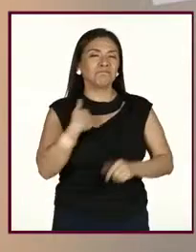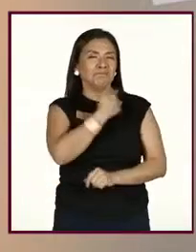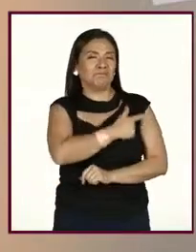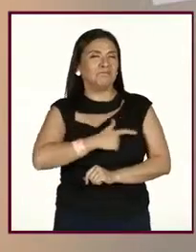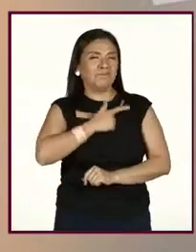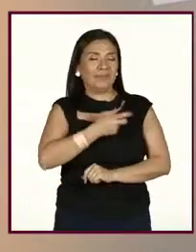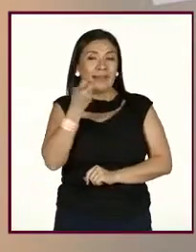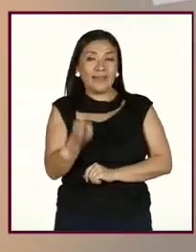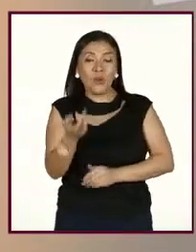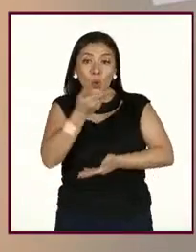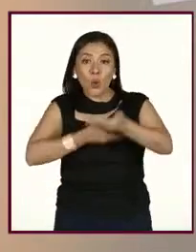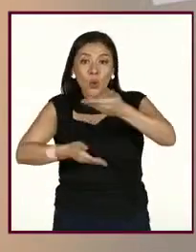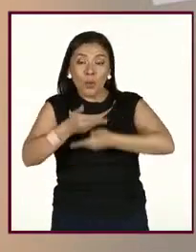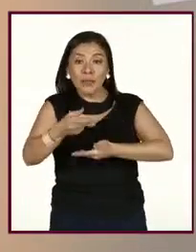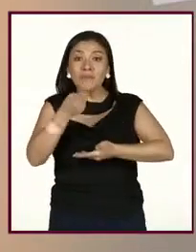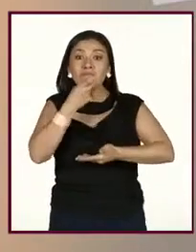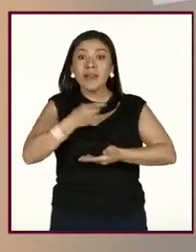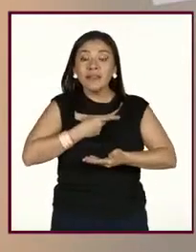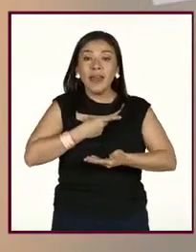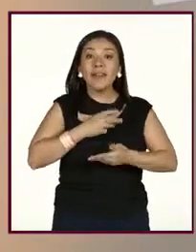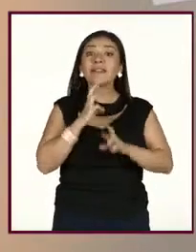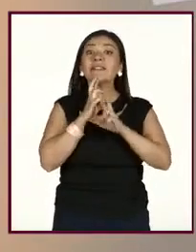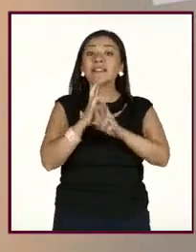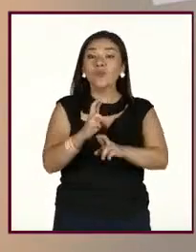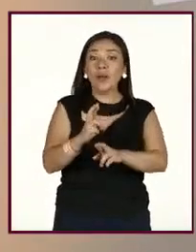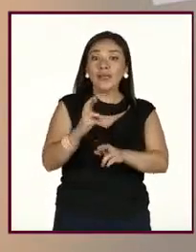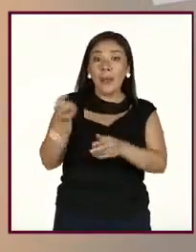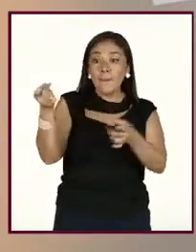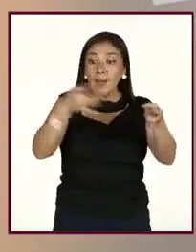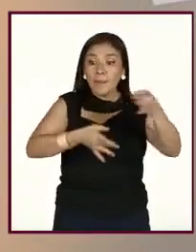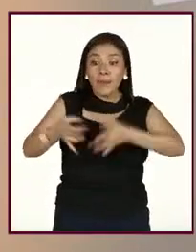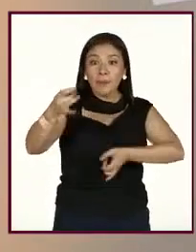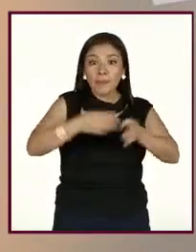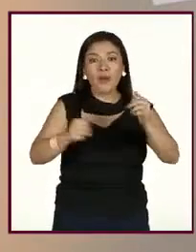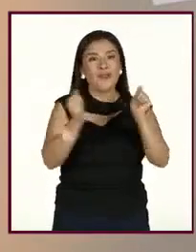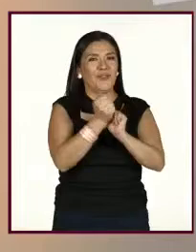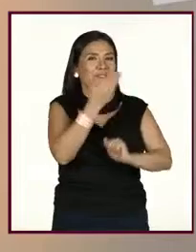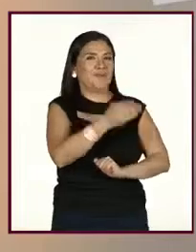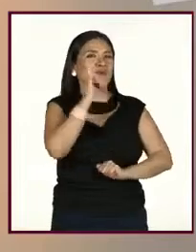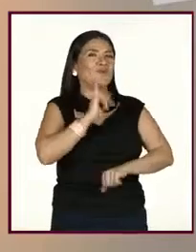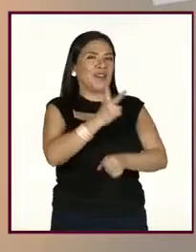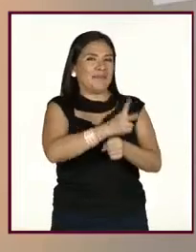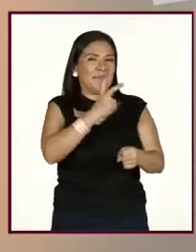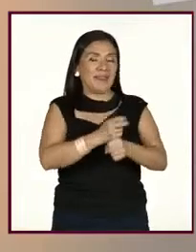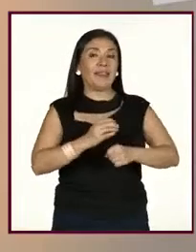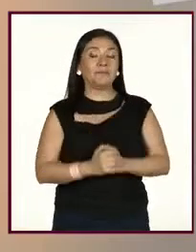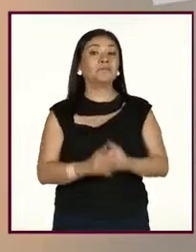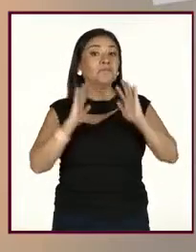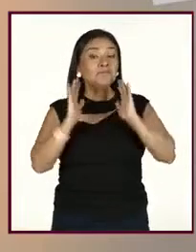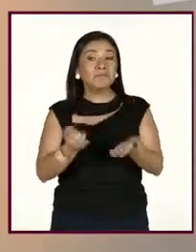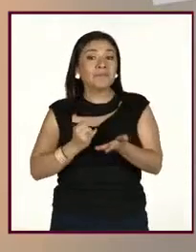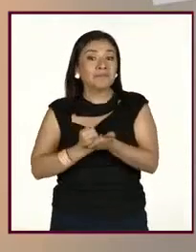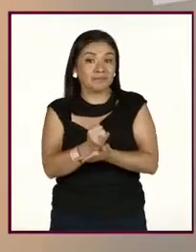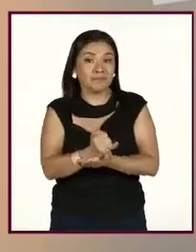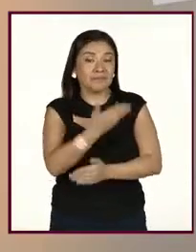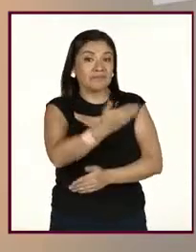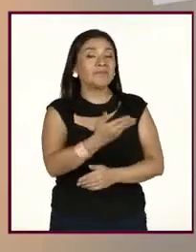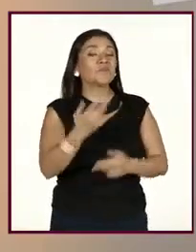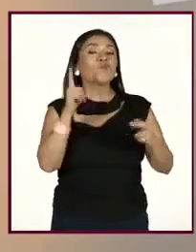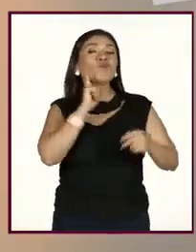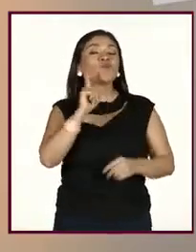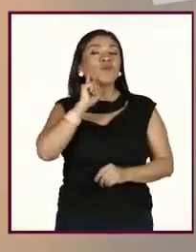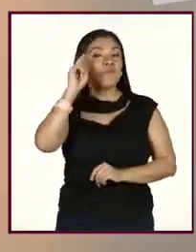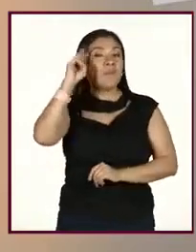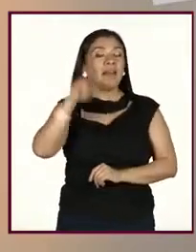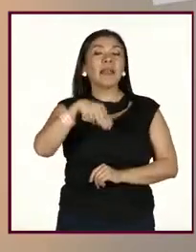compartir lo que ustedes nos hagan llegar con nuestra invitada. A. sin mayor preámbulo, maestra Marisa